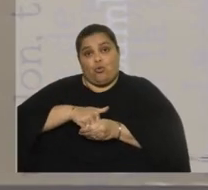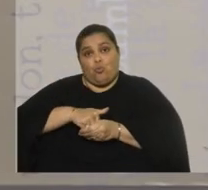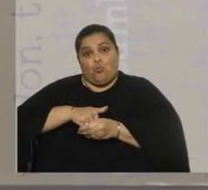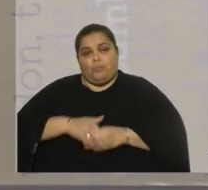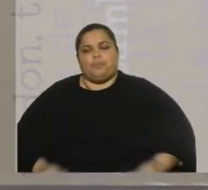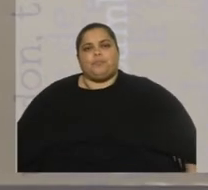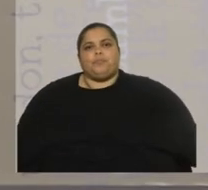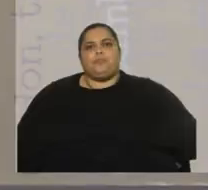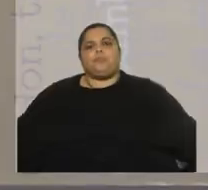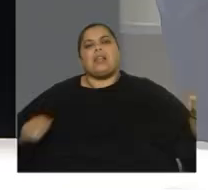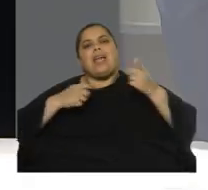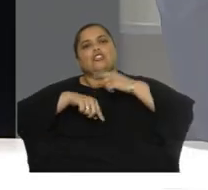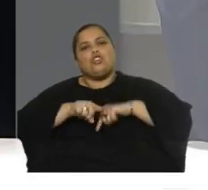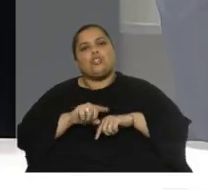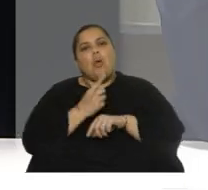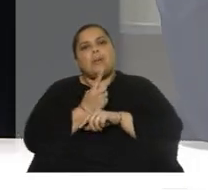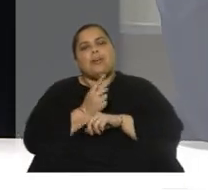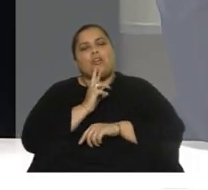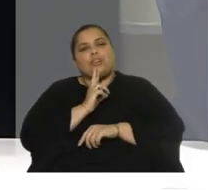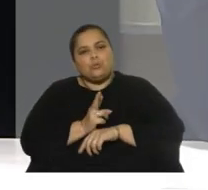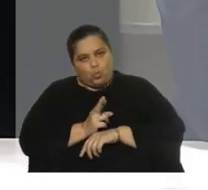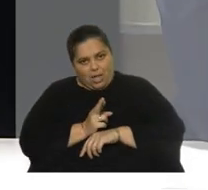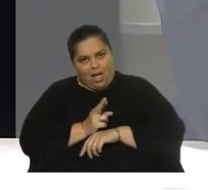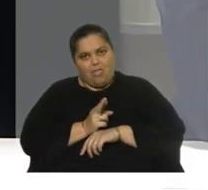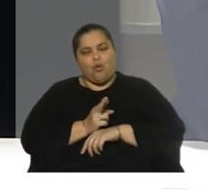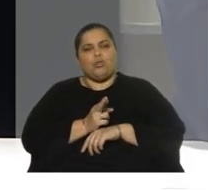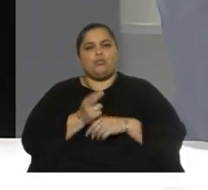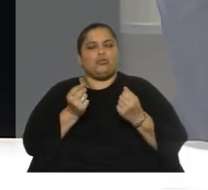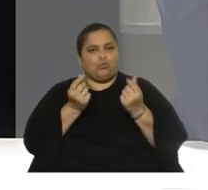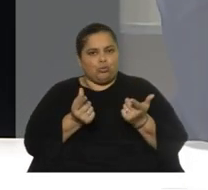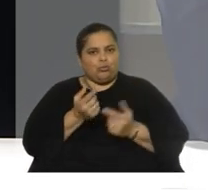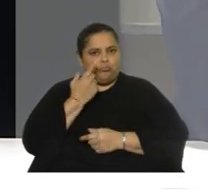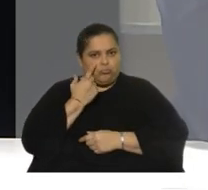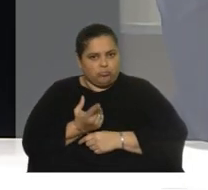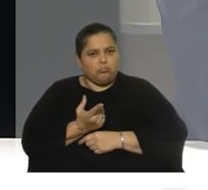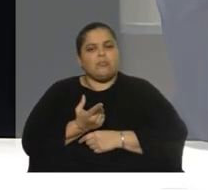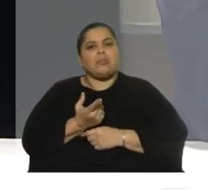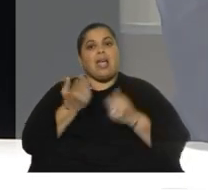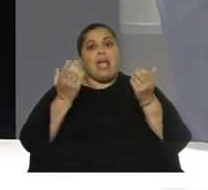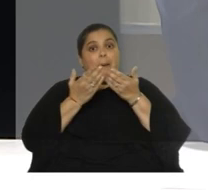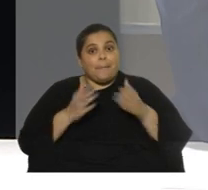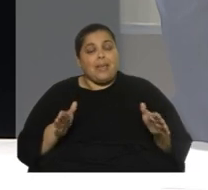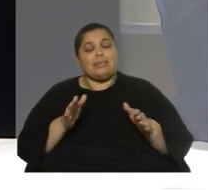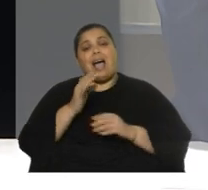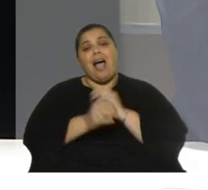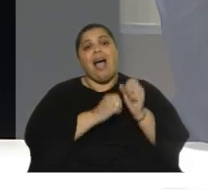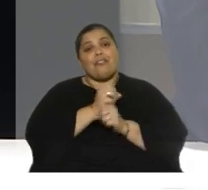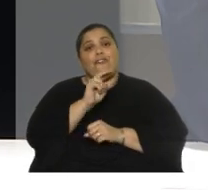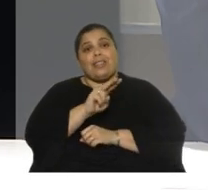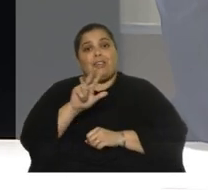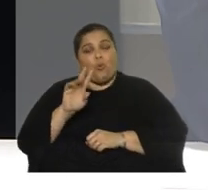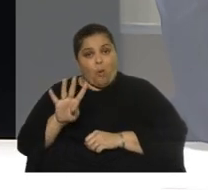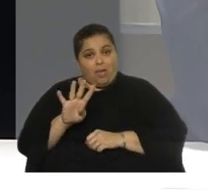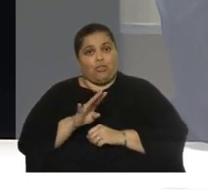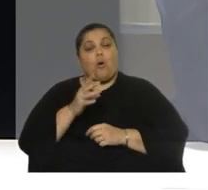entonces los primeros resultados se van a ver a comienzos del 2024 pero